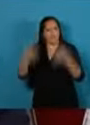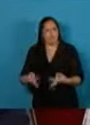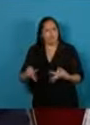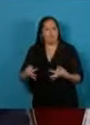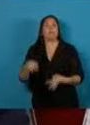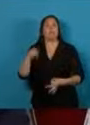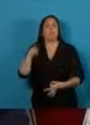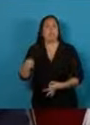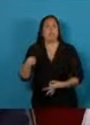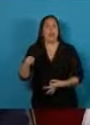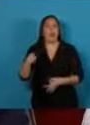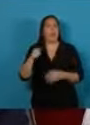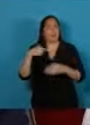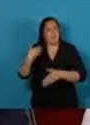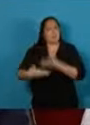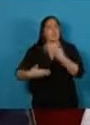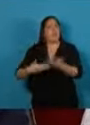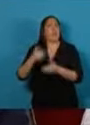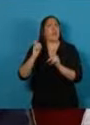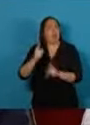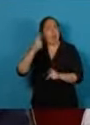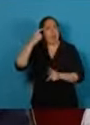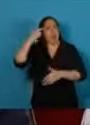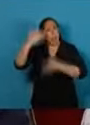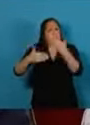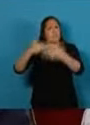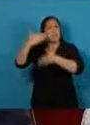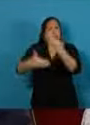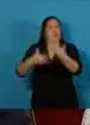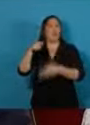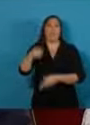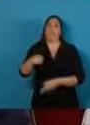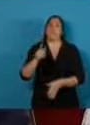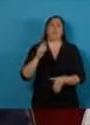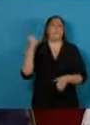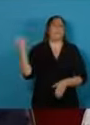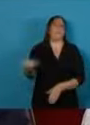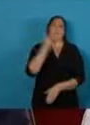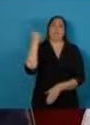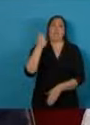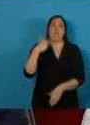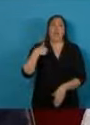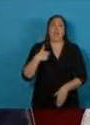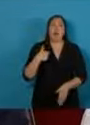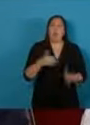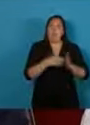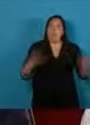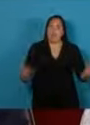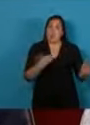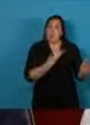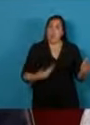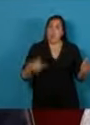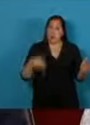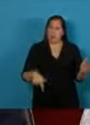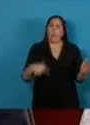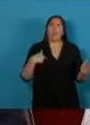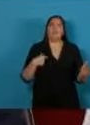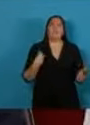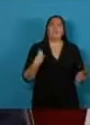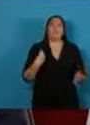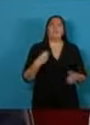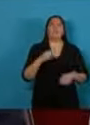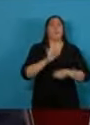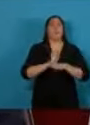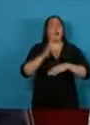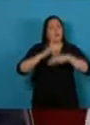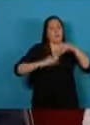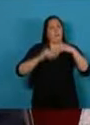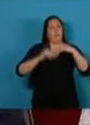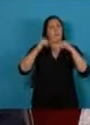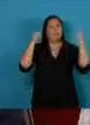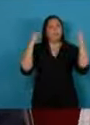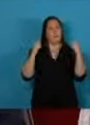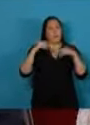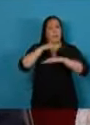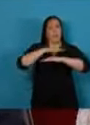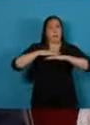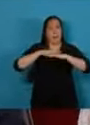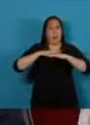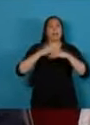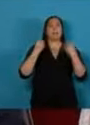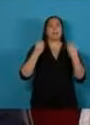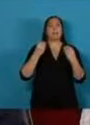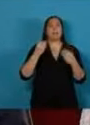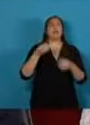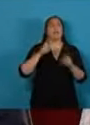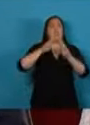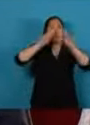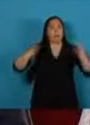permanente debe ser nuestra prioridad durante mi gobierno estableceremos las bases de un gran pacto educativo nacional